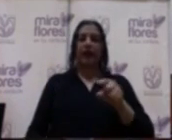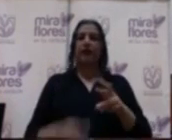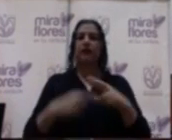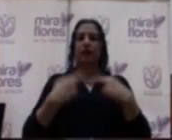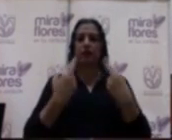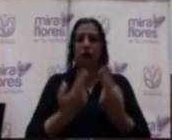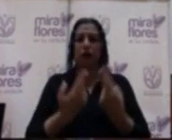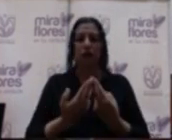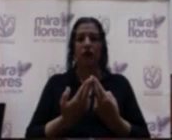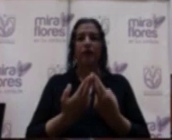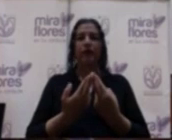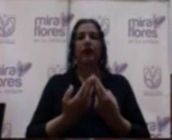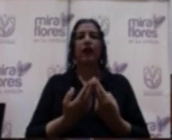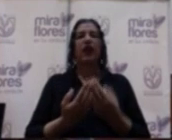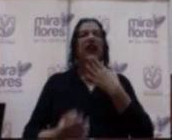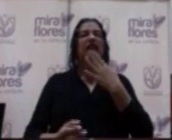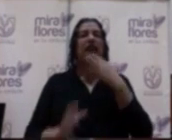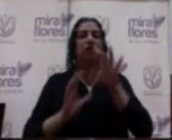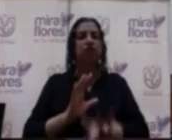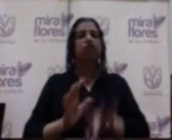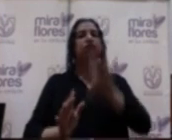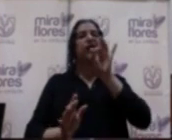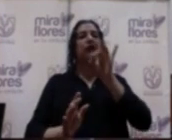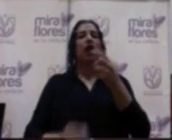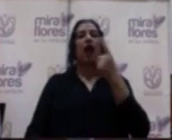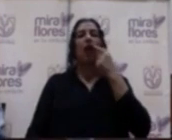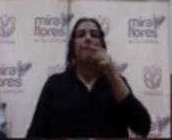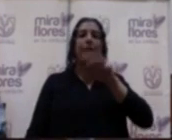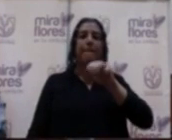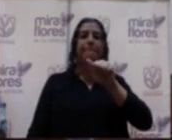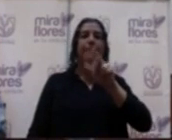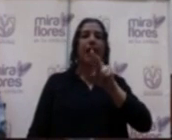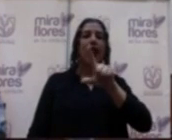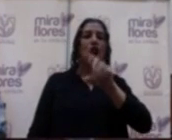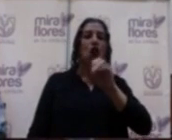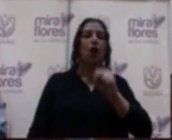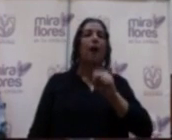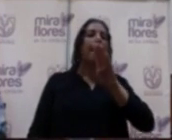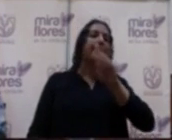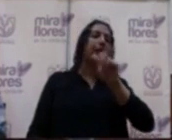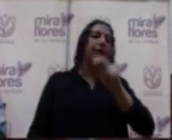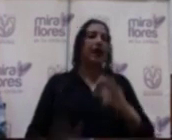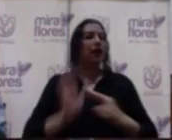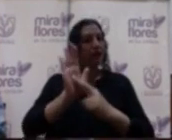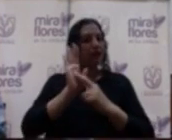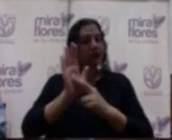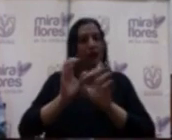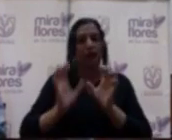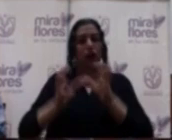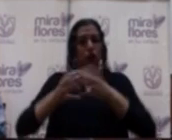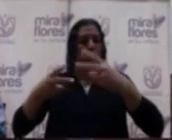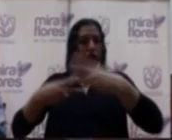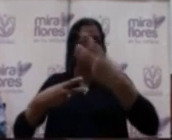fue elegido el señor Marlon Angues Bambarén, representante de la zona 5A.